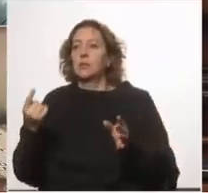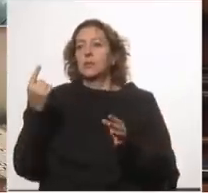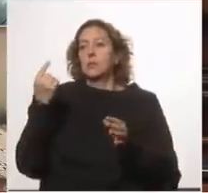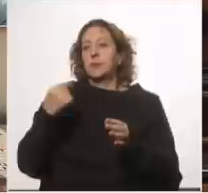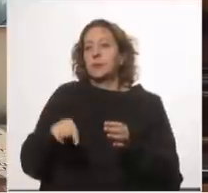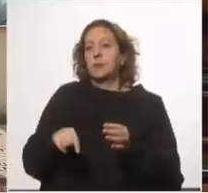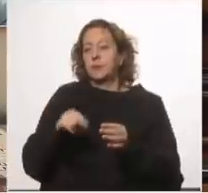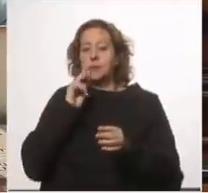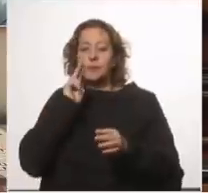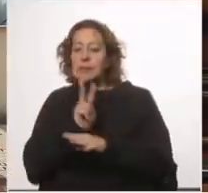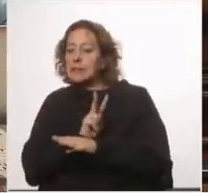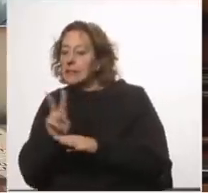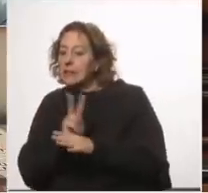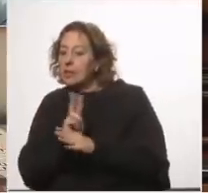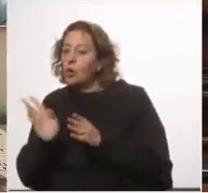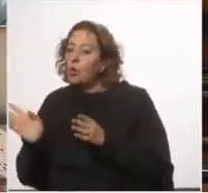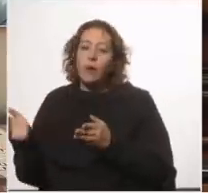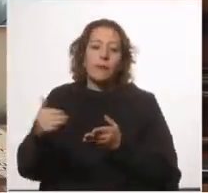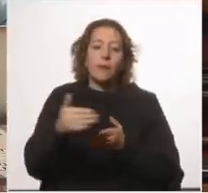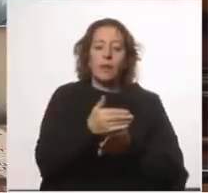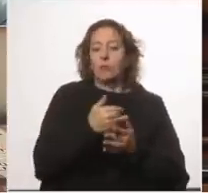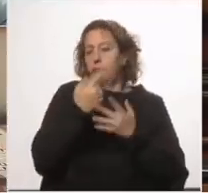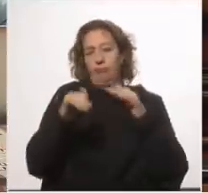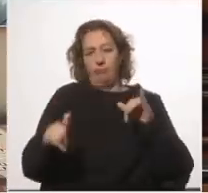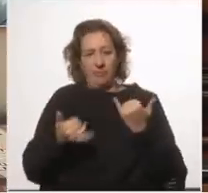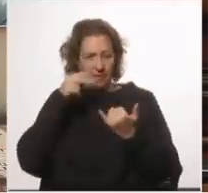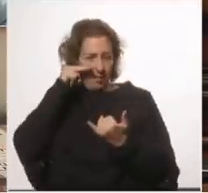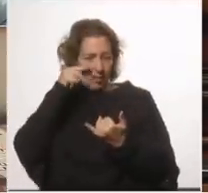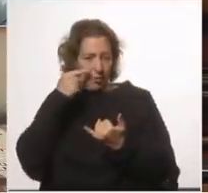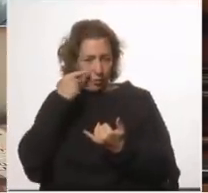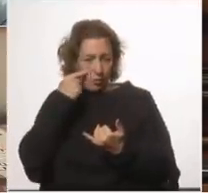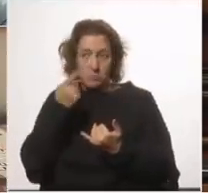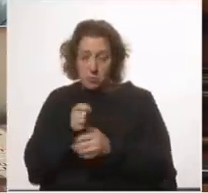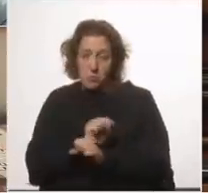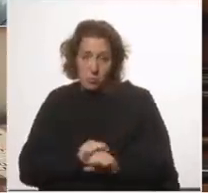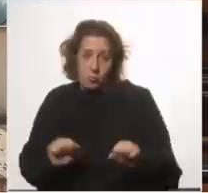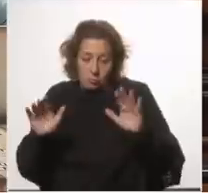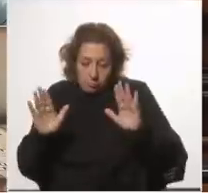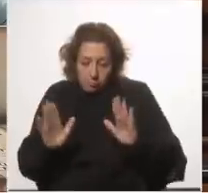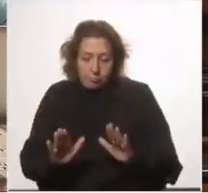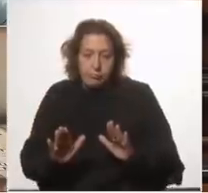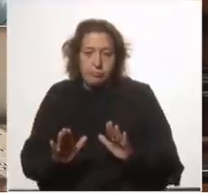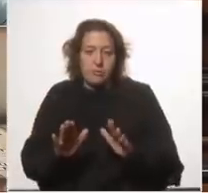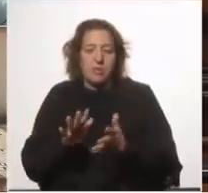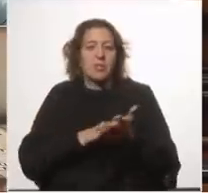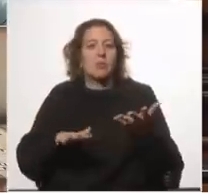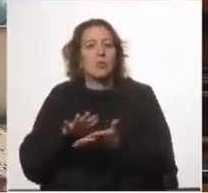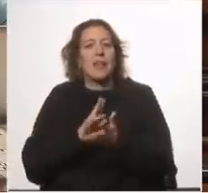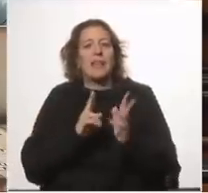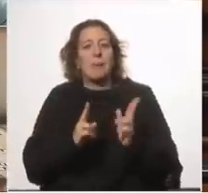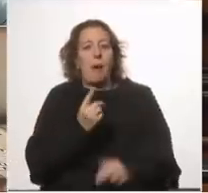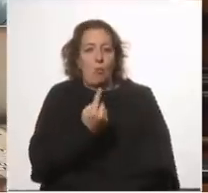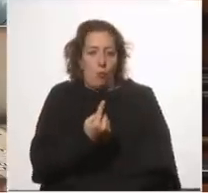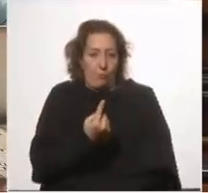testeo, rastreo, etcétera, etcétera, como todos ya la conocen, permitió contener los casos durante la etapa 1, la que mencionamos,